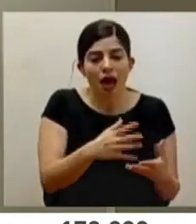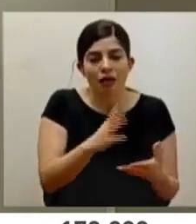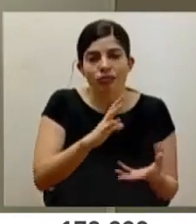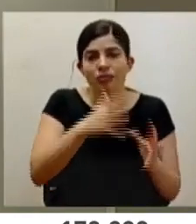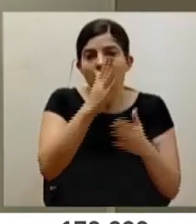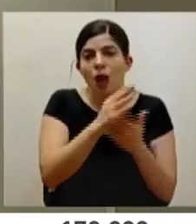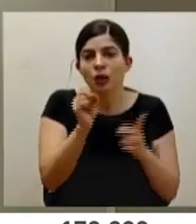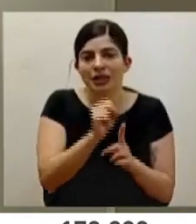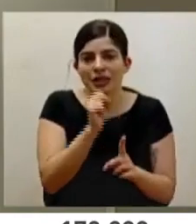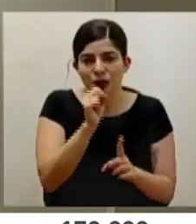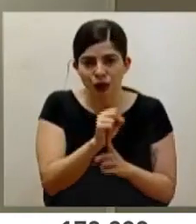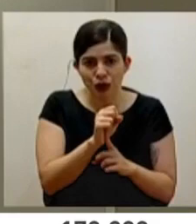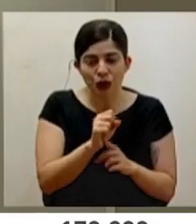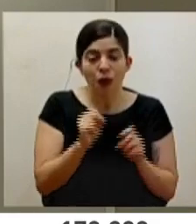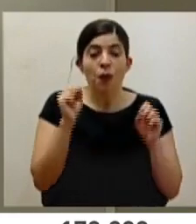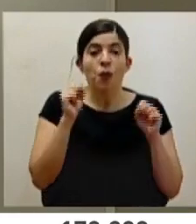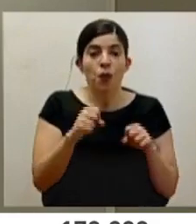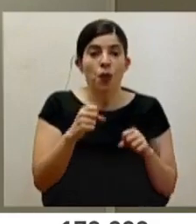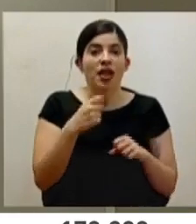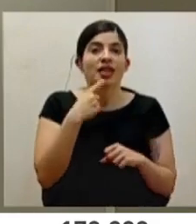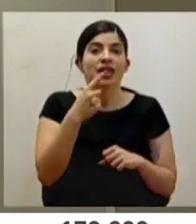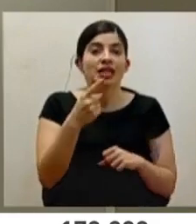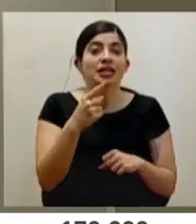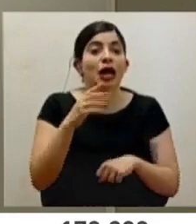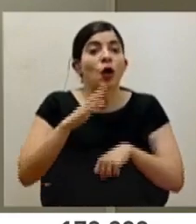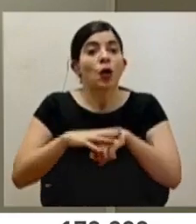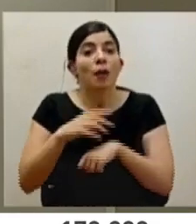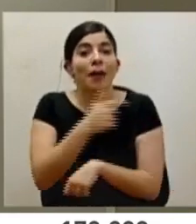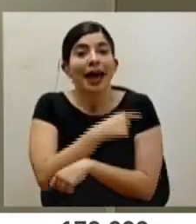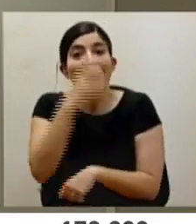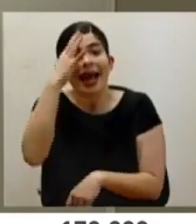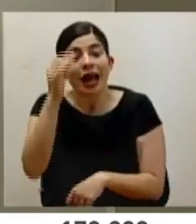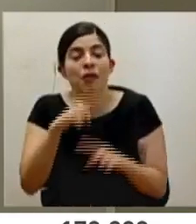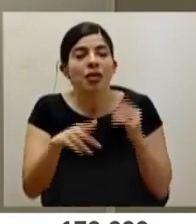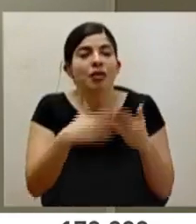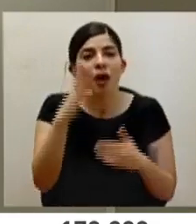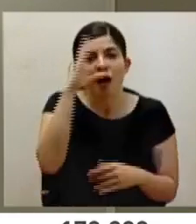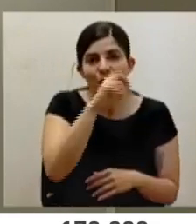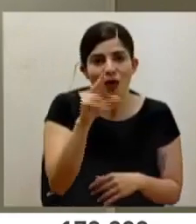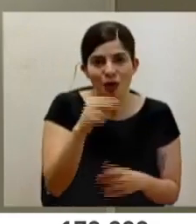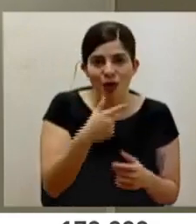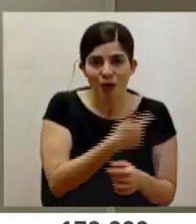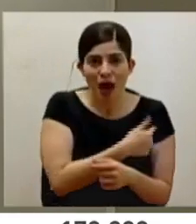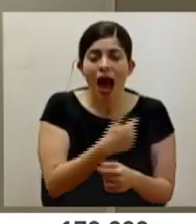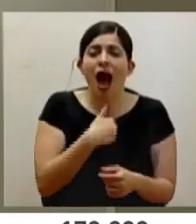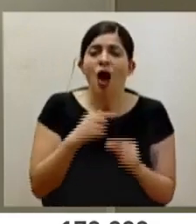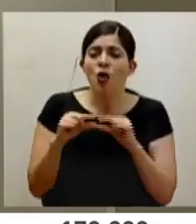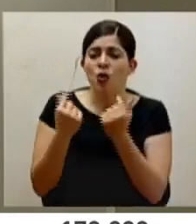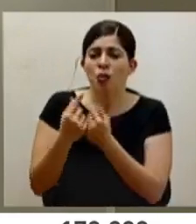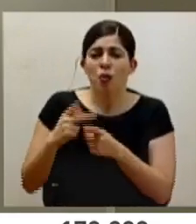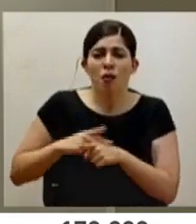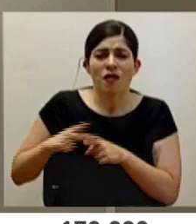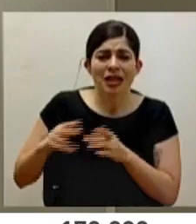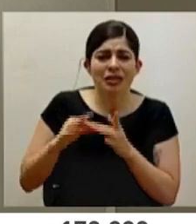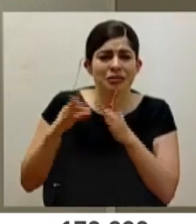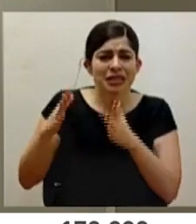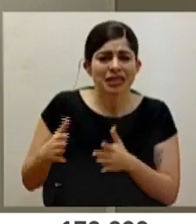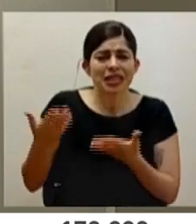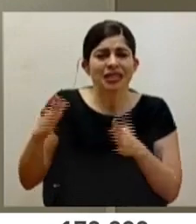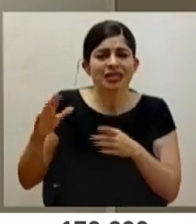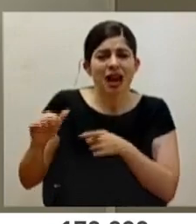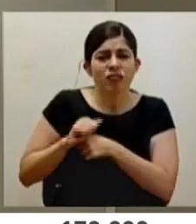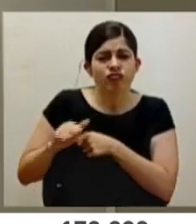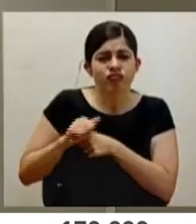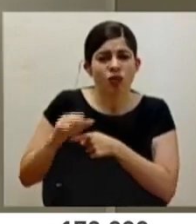que se puede inicialmente atribuir a la vacuna. Bueno, en eso también hay un grupo especializado, profesional, que ha tenido todo un entrenamiento por